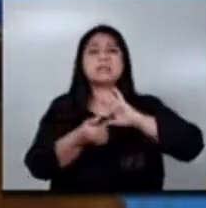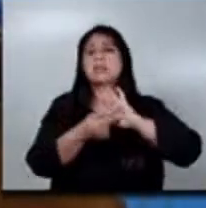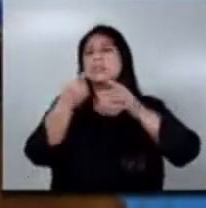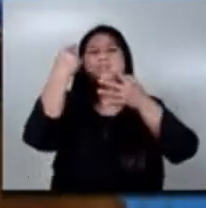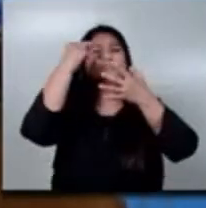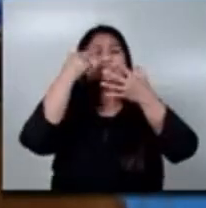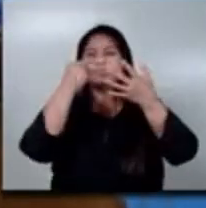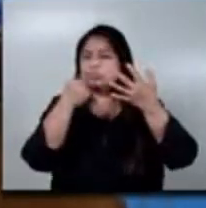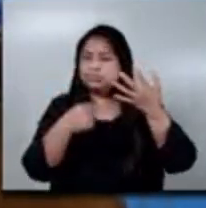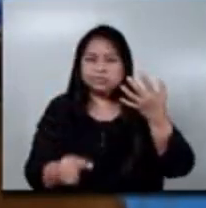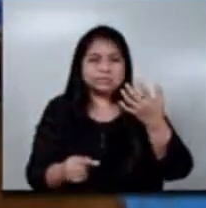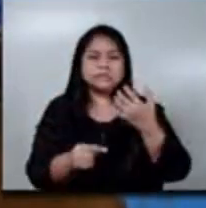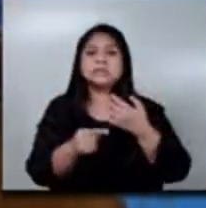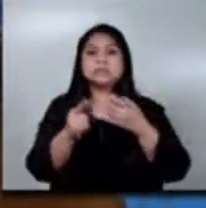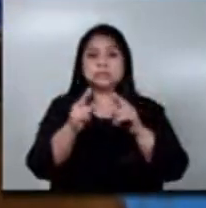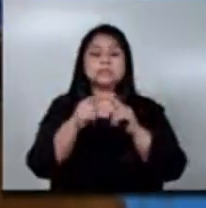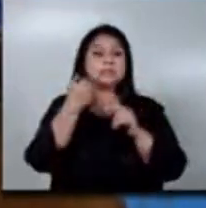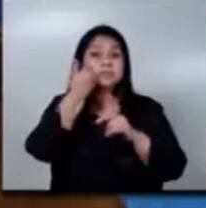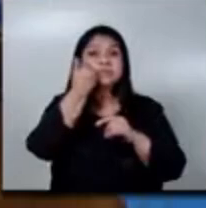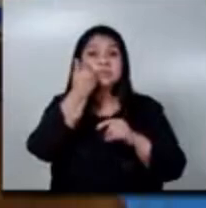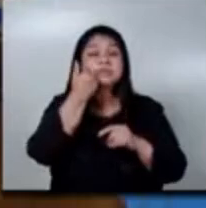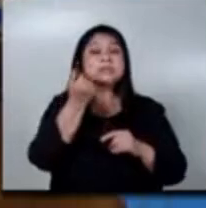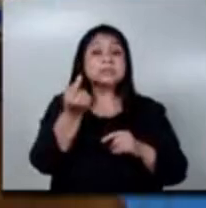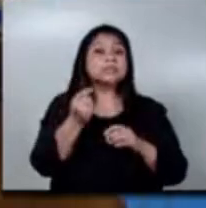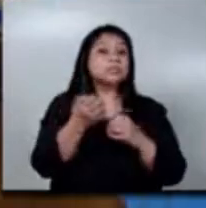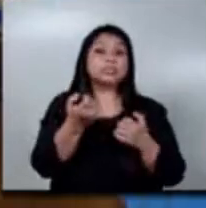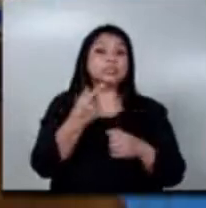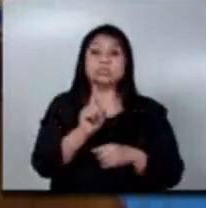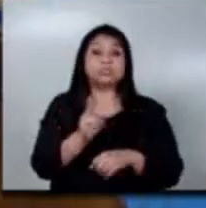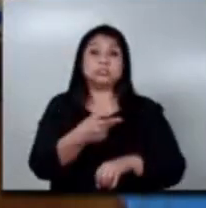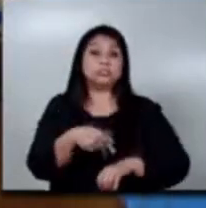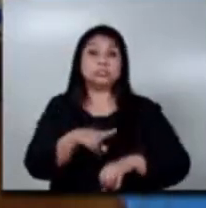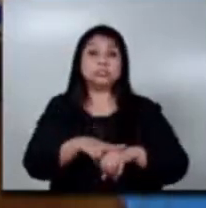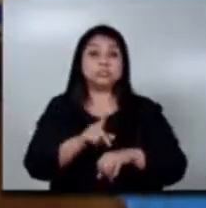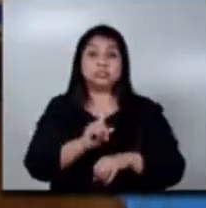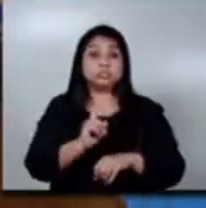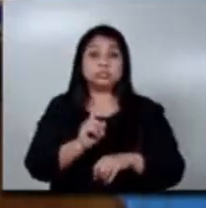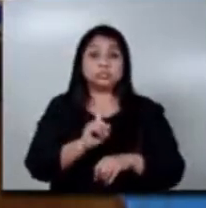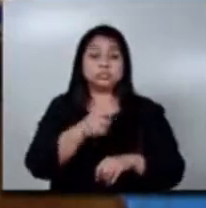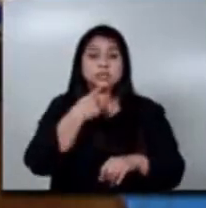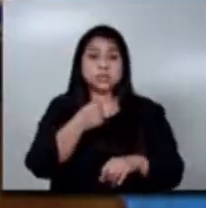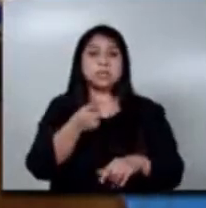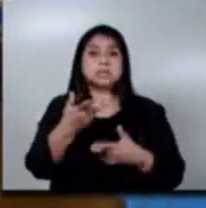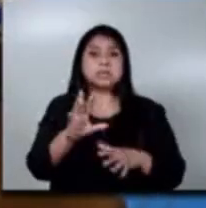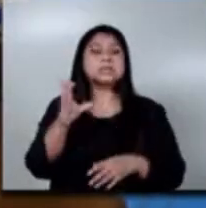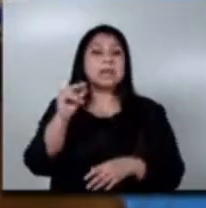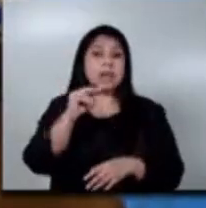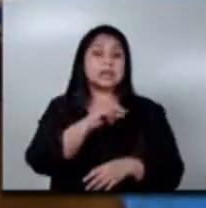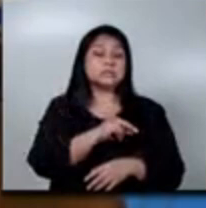de enfermedades que no son normales y ya se van considerando raras.